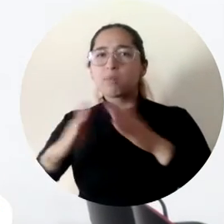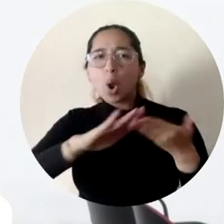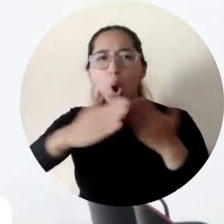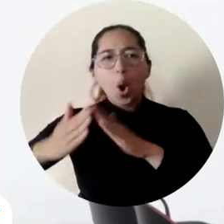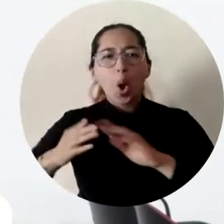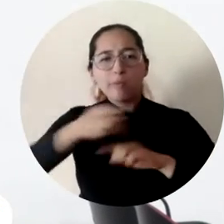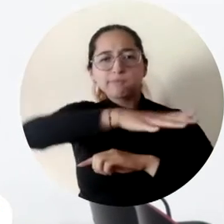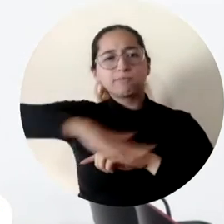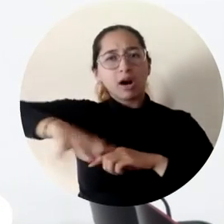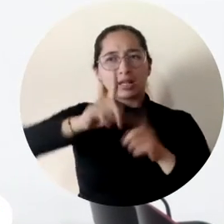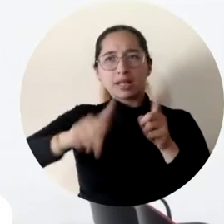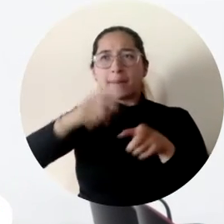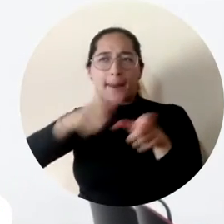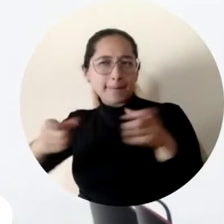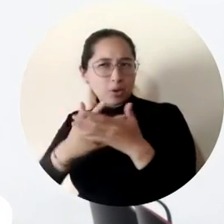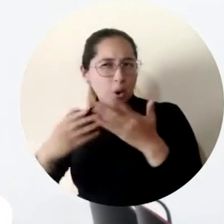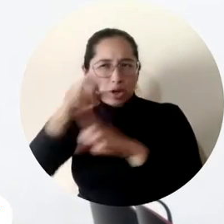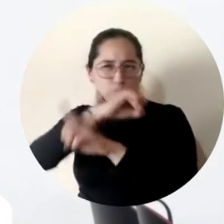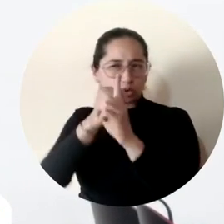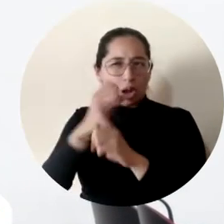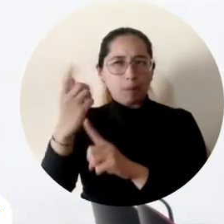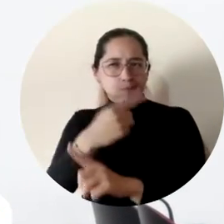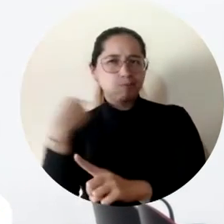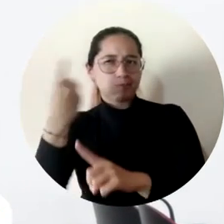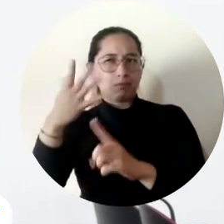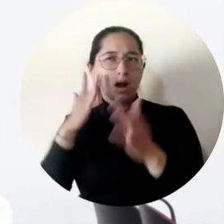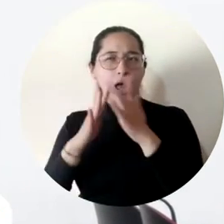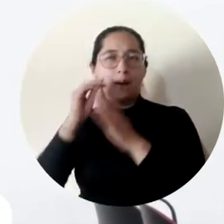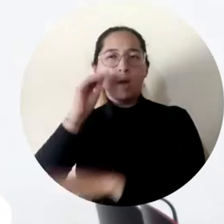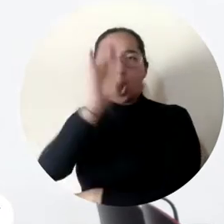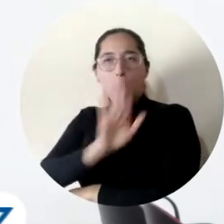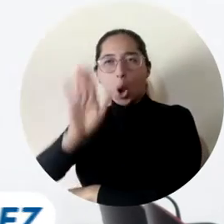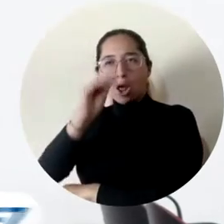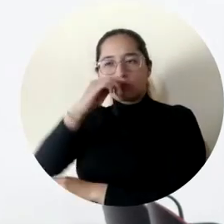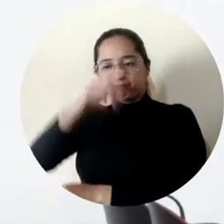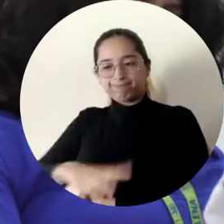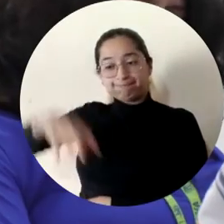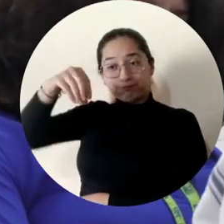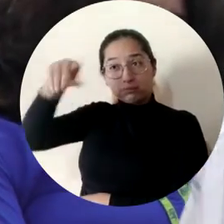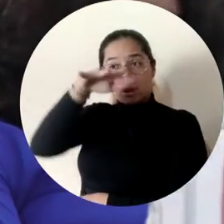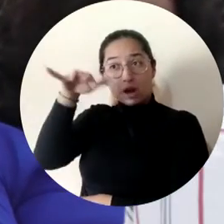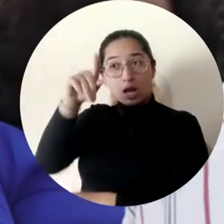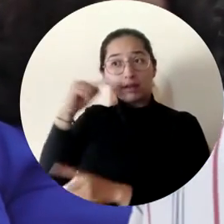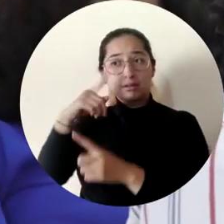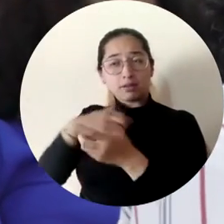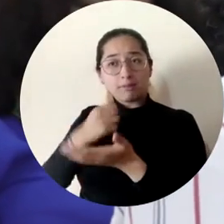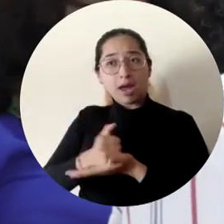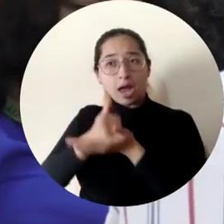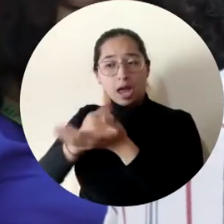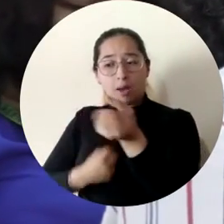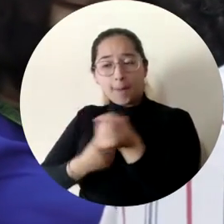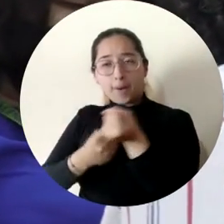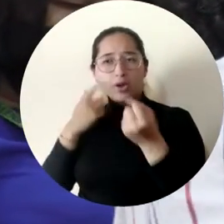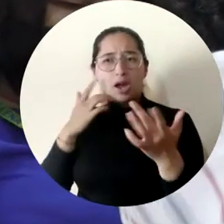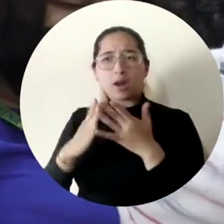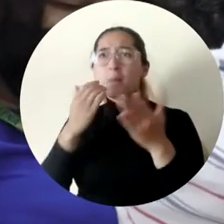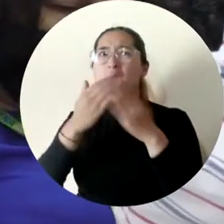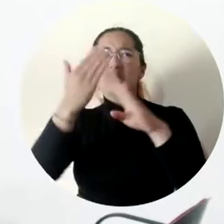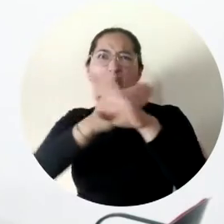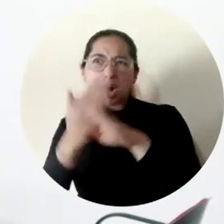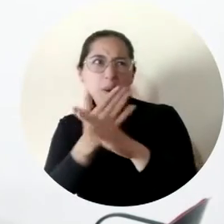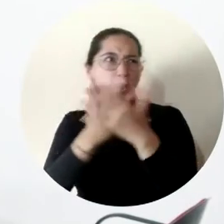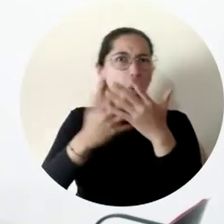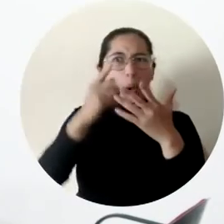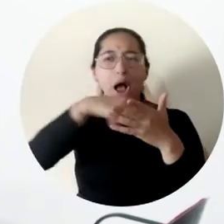asociadas al departamento de Magdalena, proyectos de investigación que apuntan a resolver problemáticas importantes.